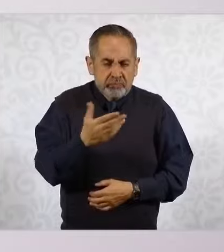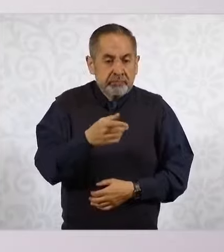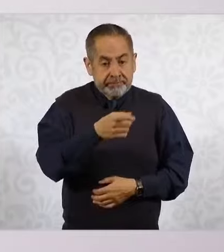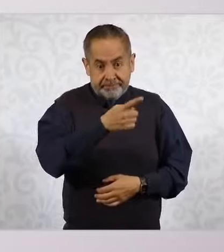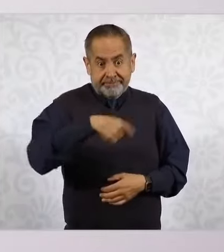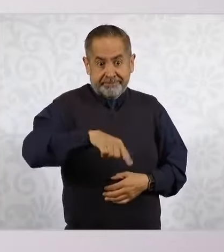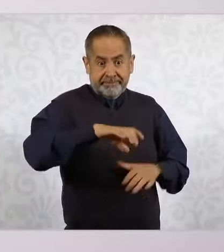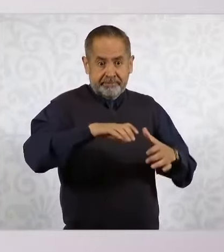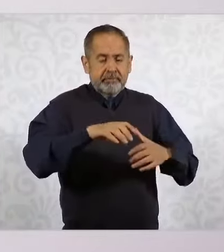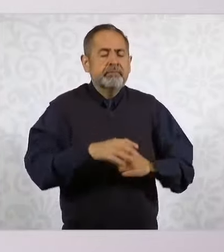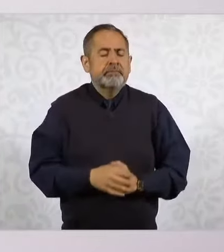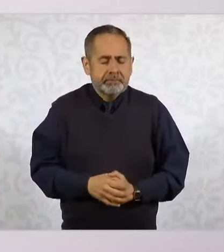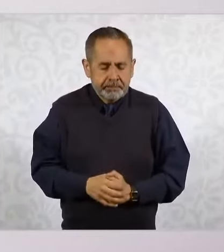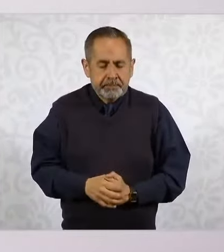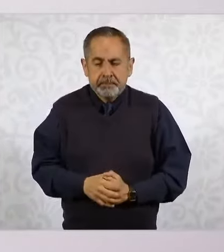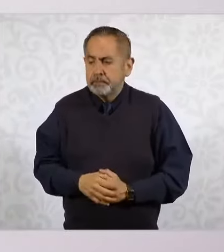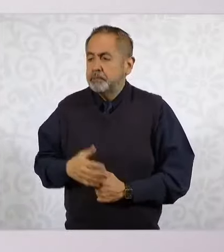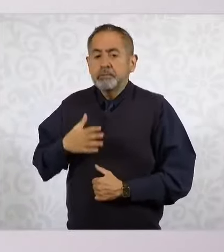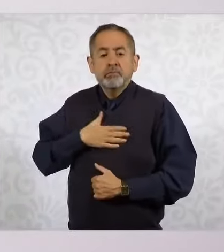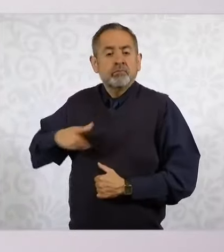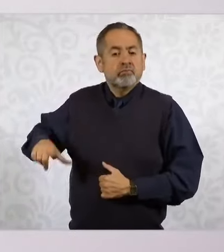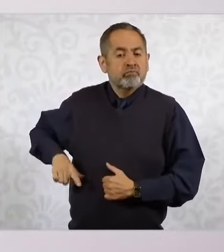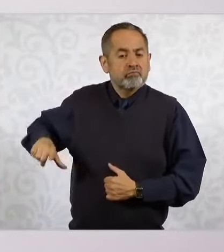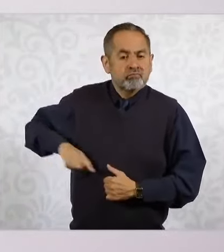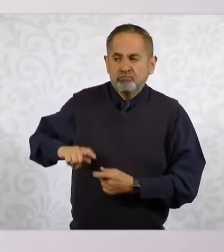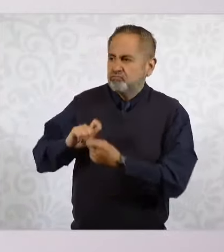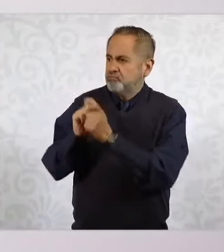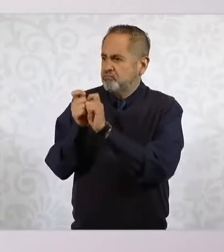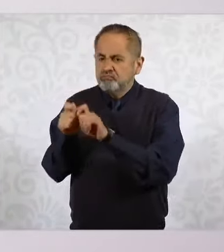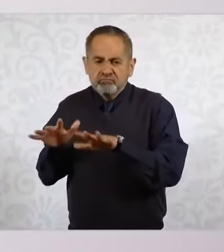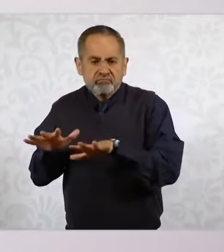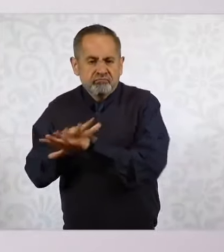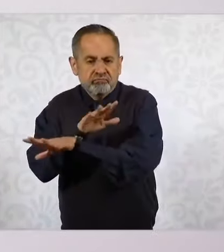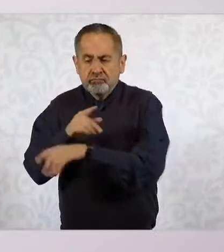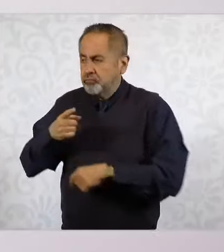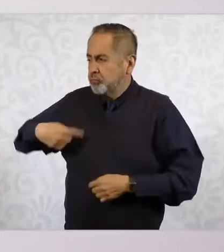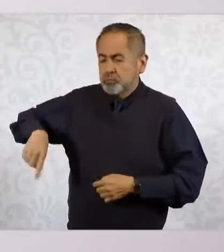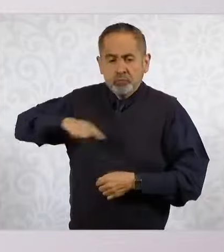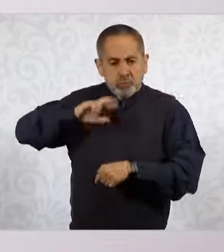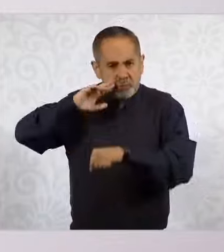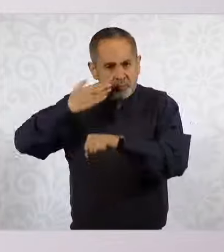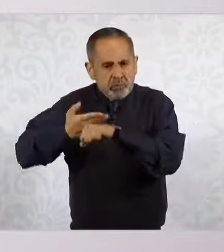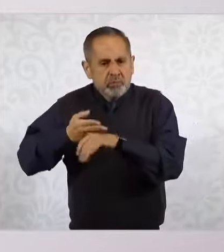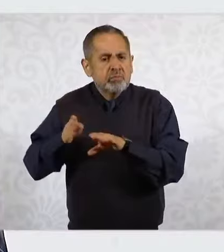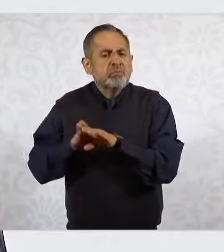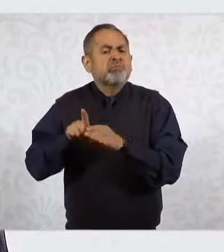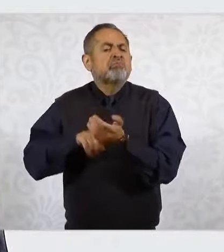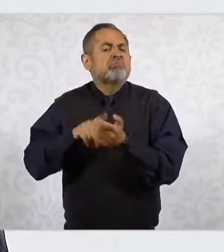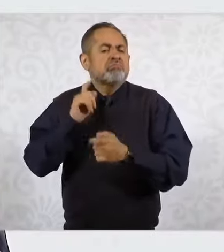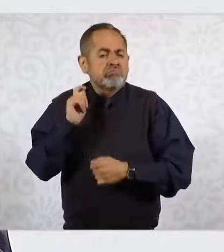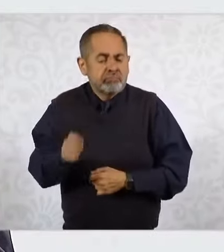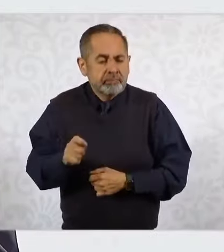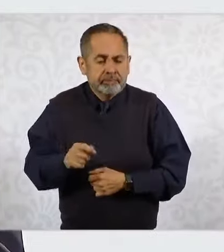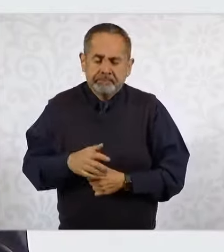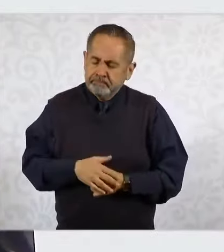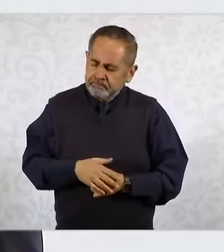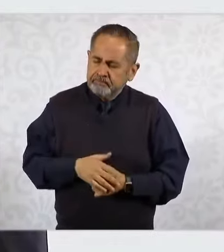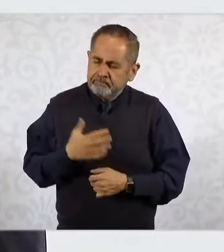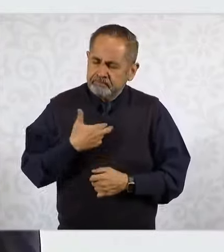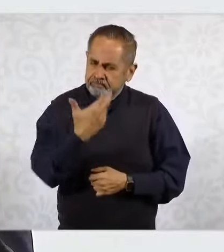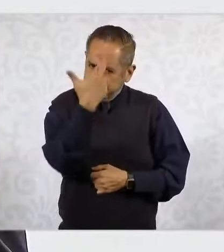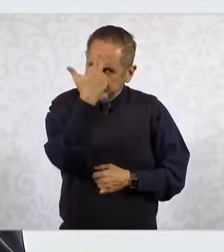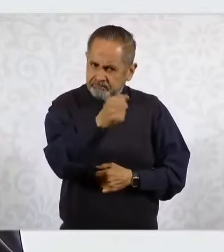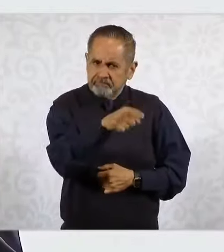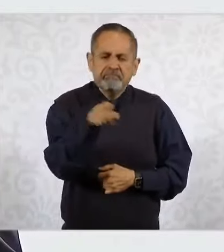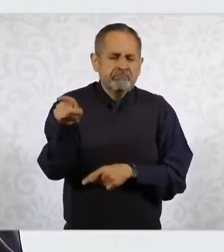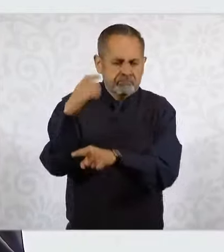Como gobierno de la transformación, tenemos la responsabilidad de garantizar que se reconozcan los crímenes